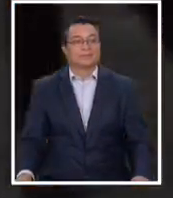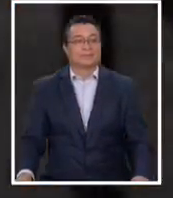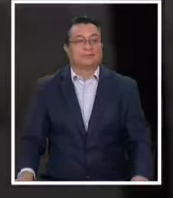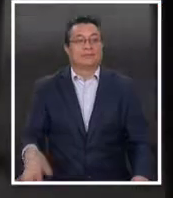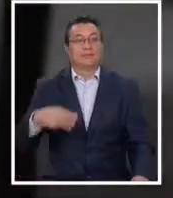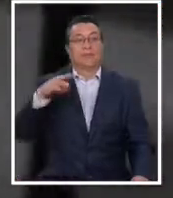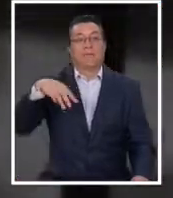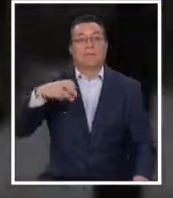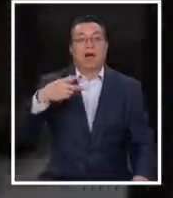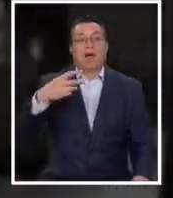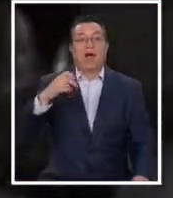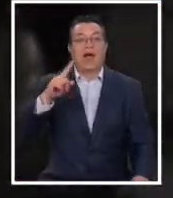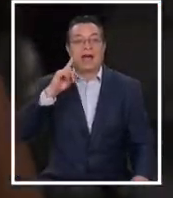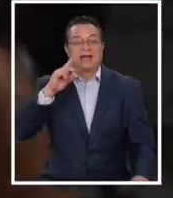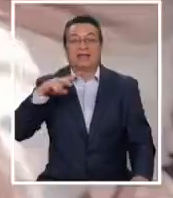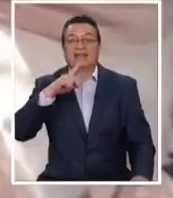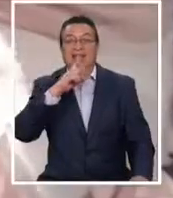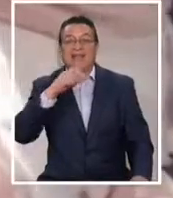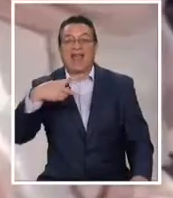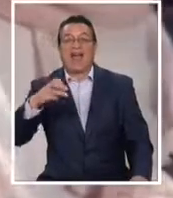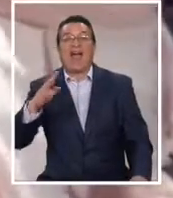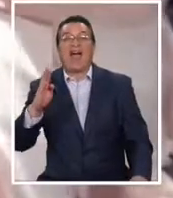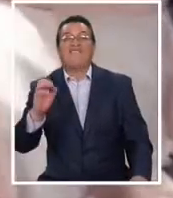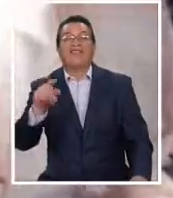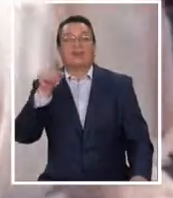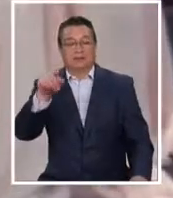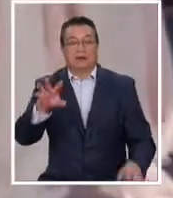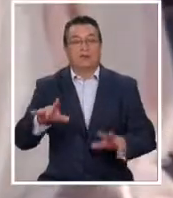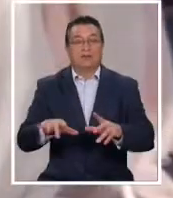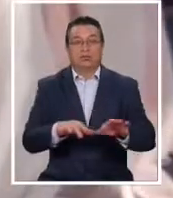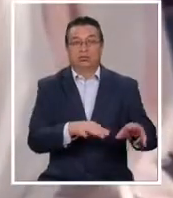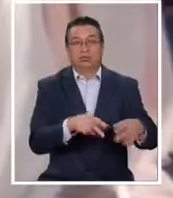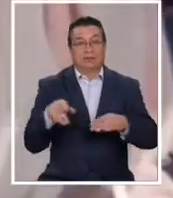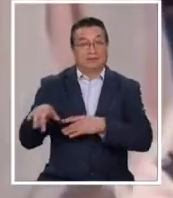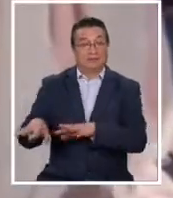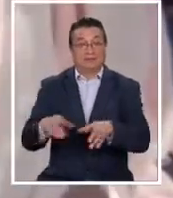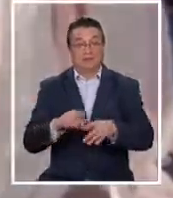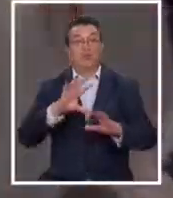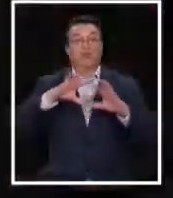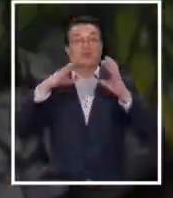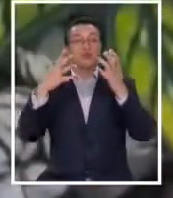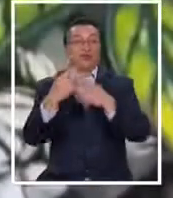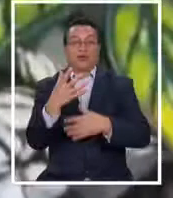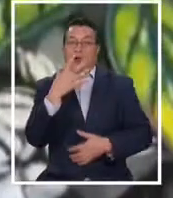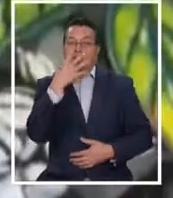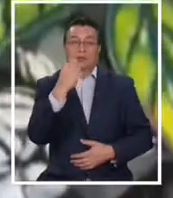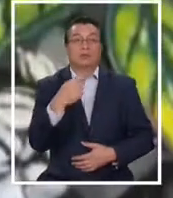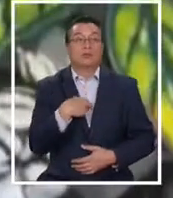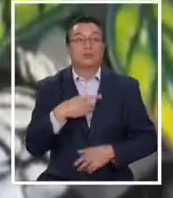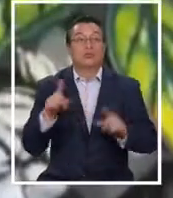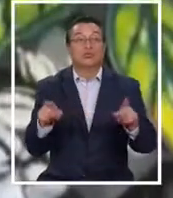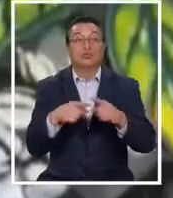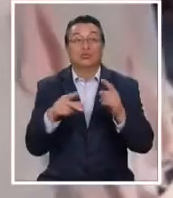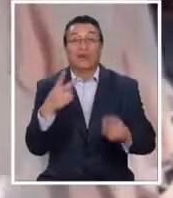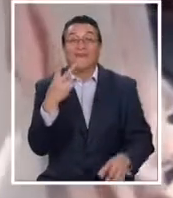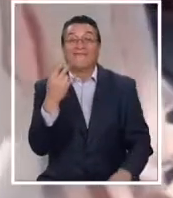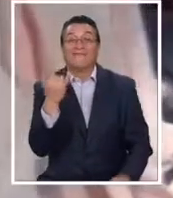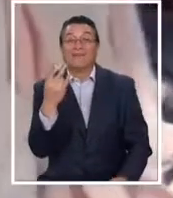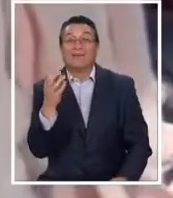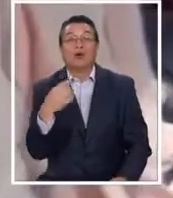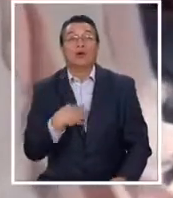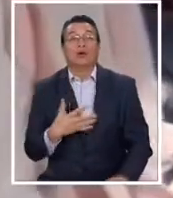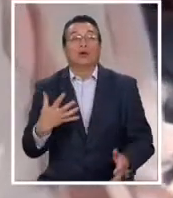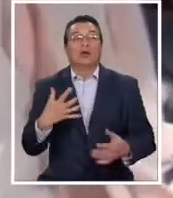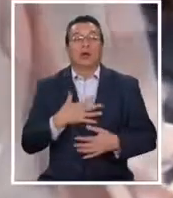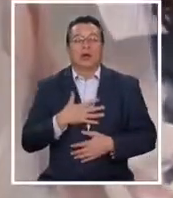Mahani Teave, pianista Rapanui que conquistó al mundo así. Para mí los conciertos en vivo era donde yo sentía que